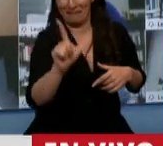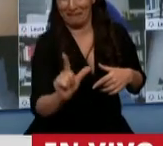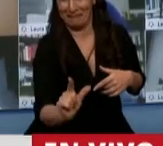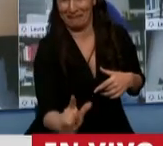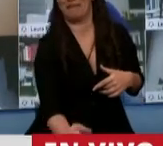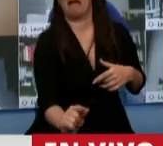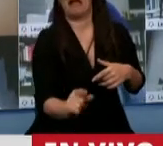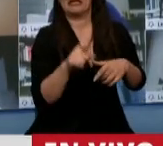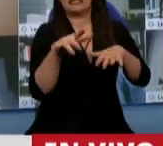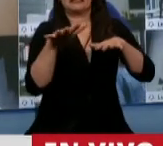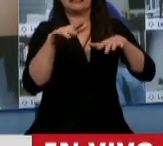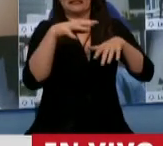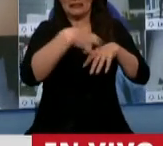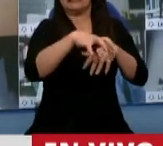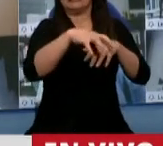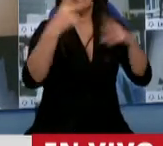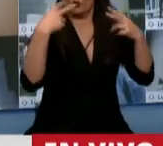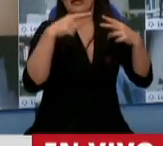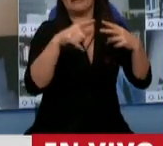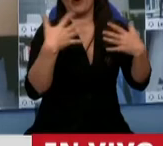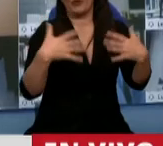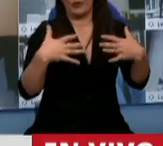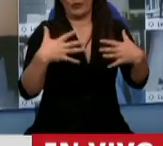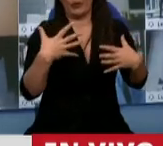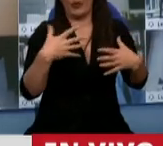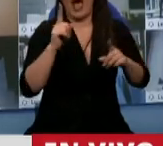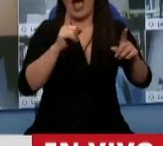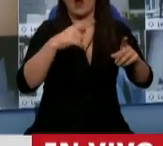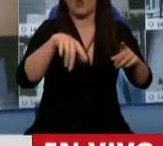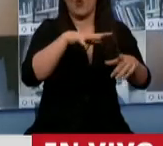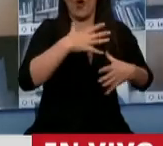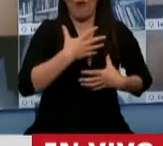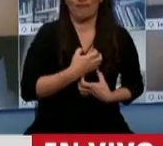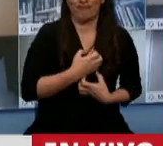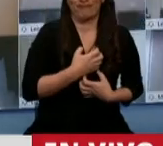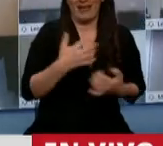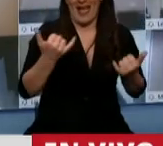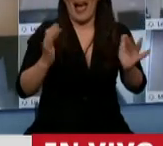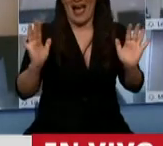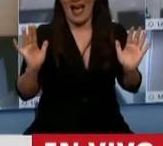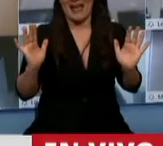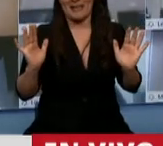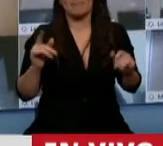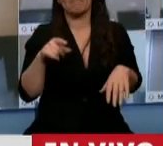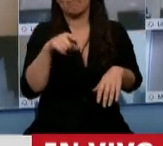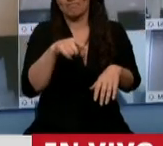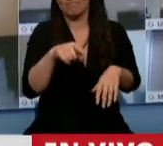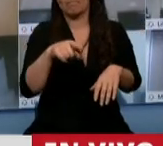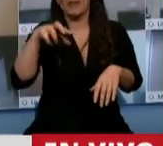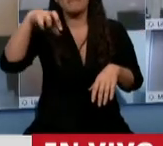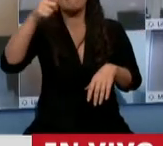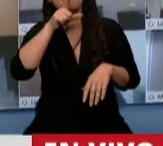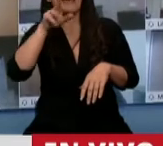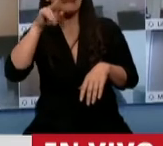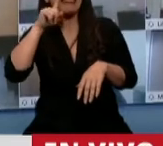situación y en muchos casos angustiante. Como lo decía recién el diputado Fernández Patry, los